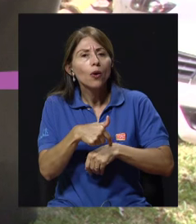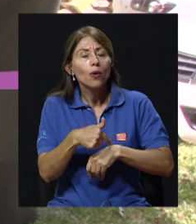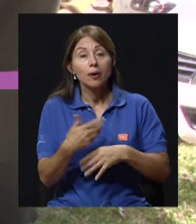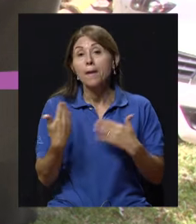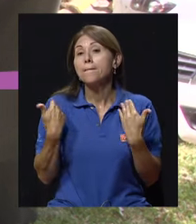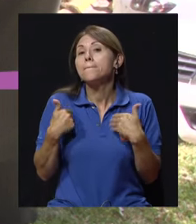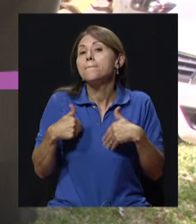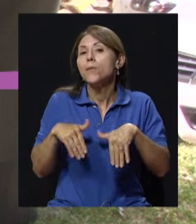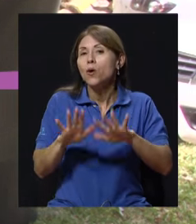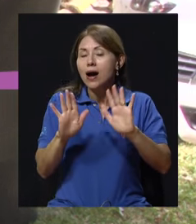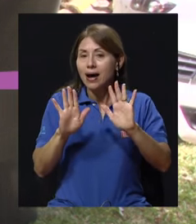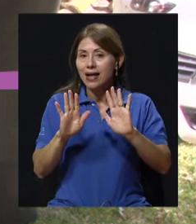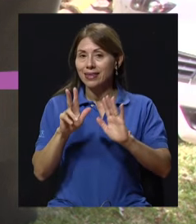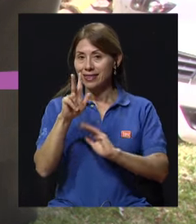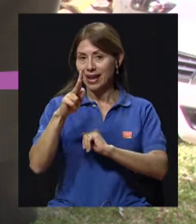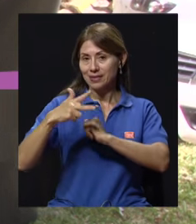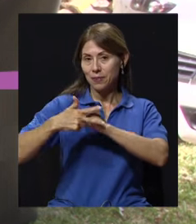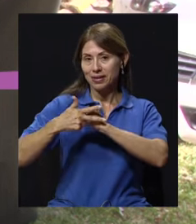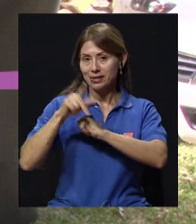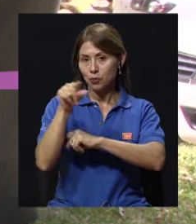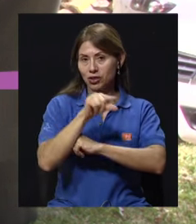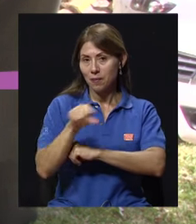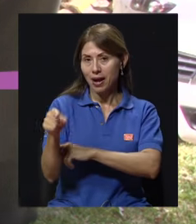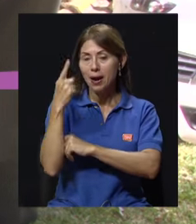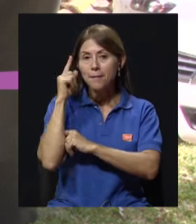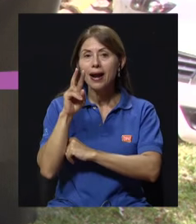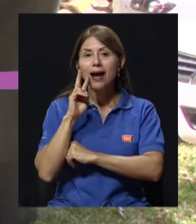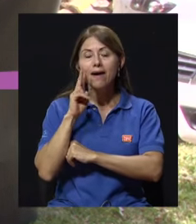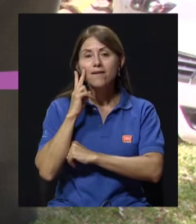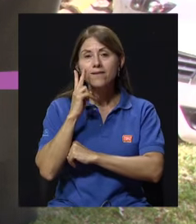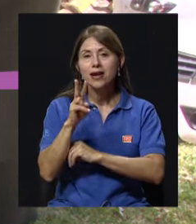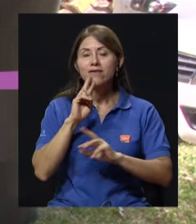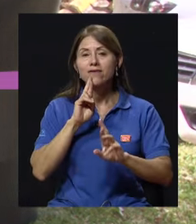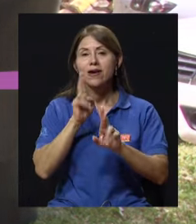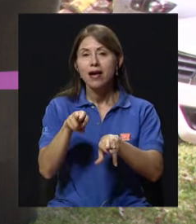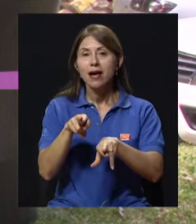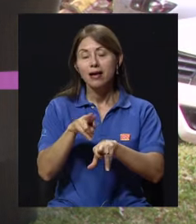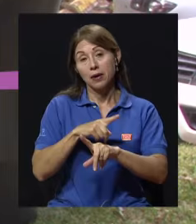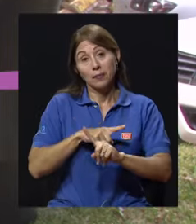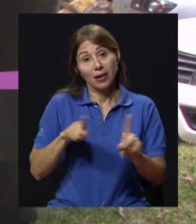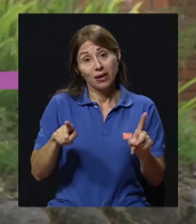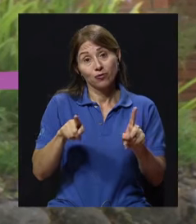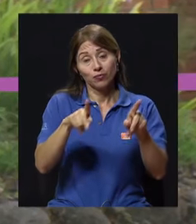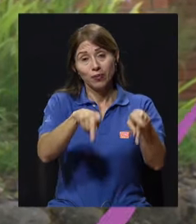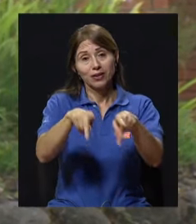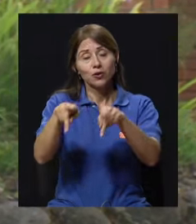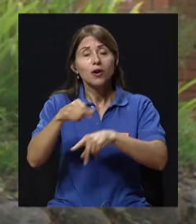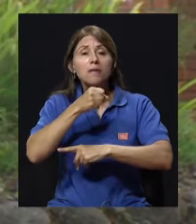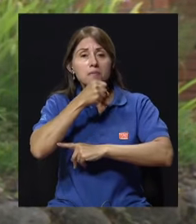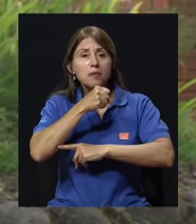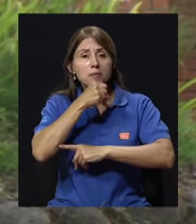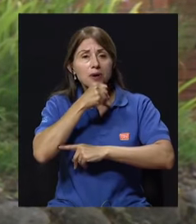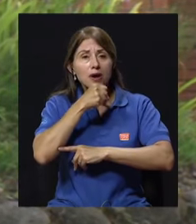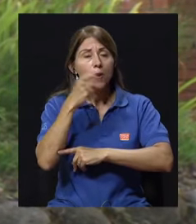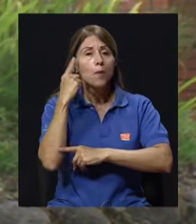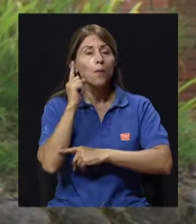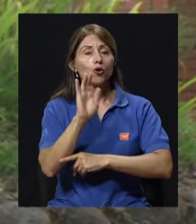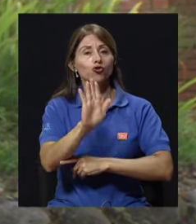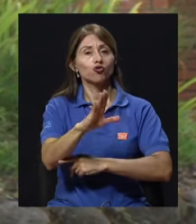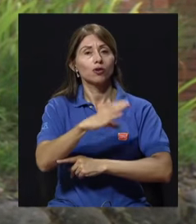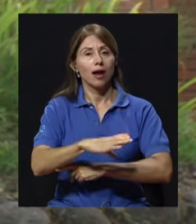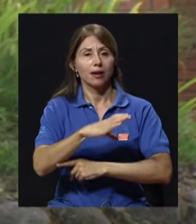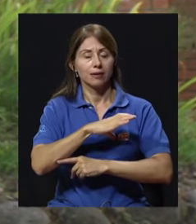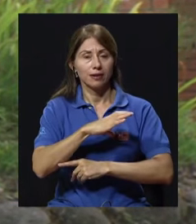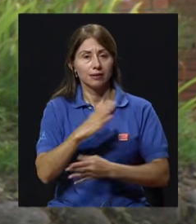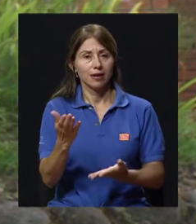para ver efectos. Pero sin embargo, digamos, por las características de ellos también, con solo el hecho de que ellos